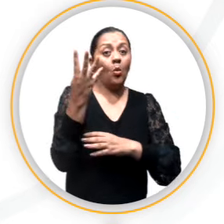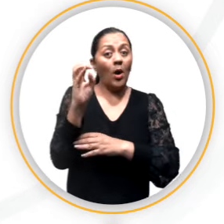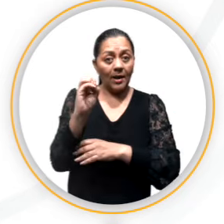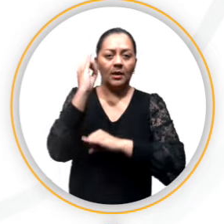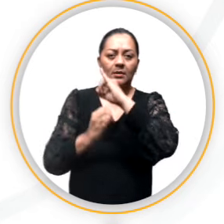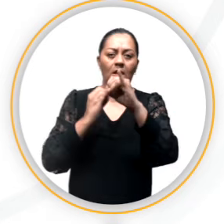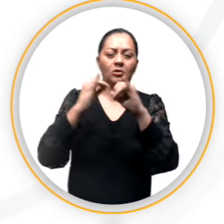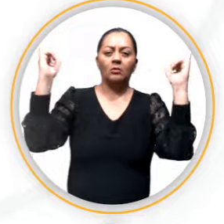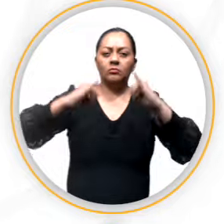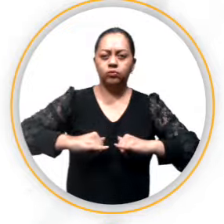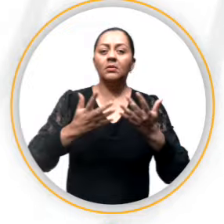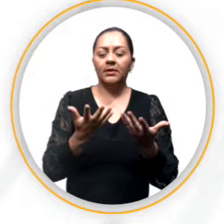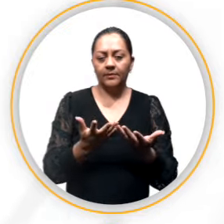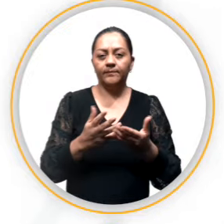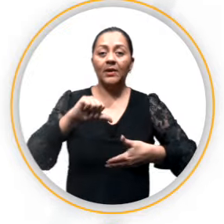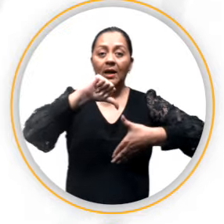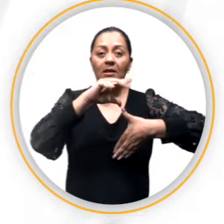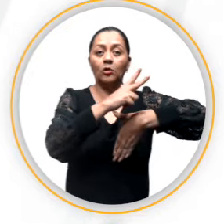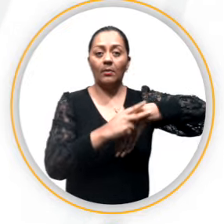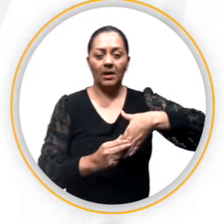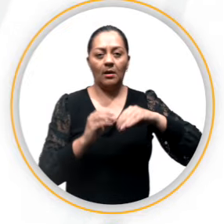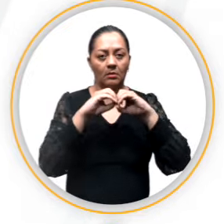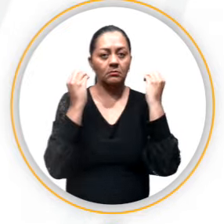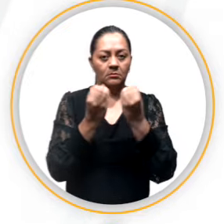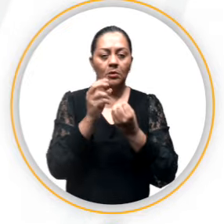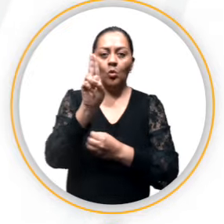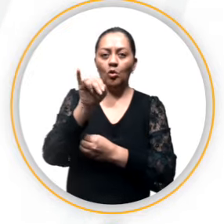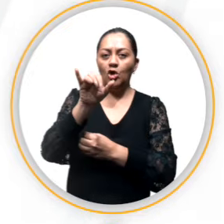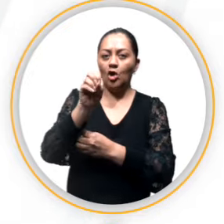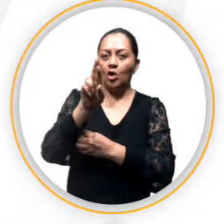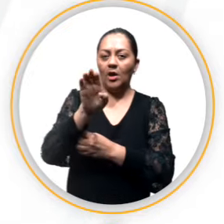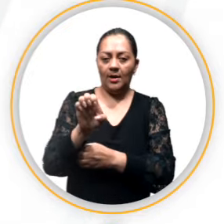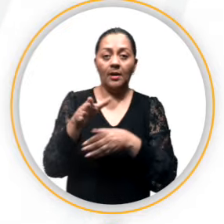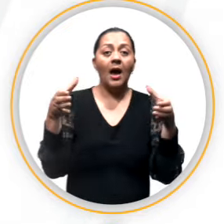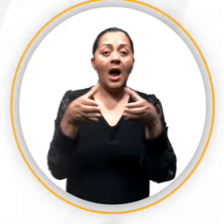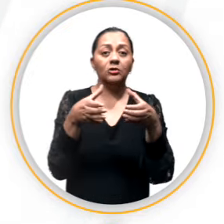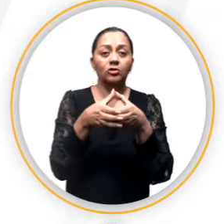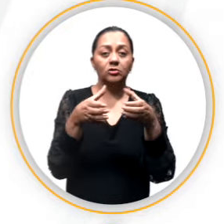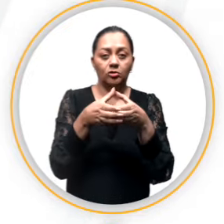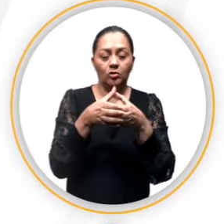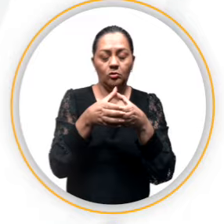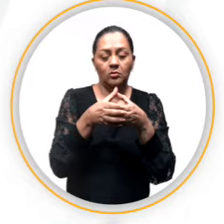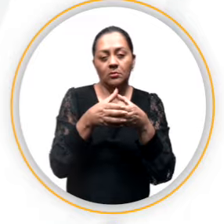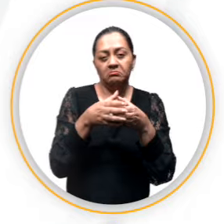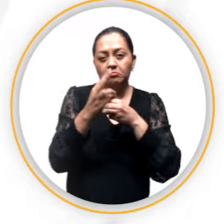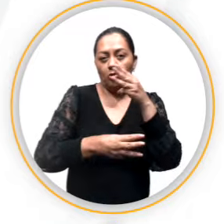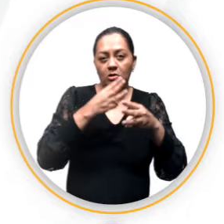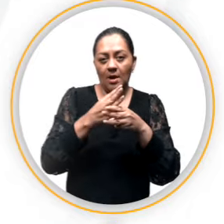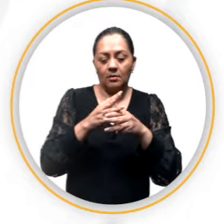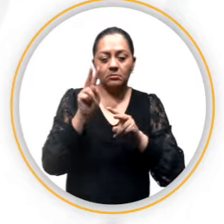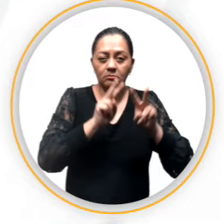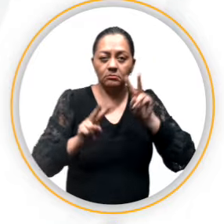internacionales de organismos como Unión Interamericana de Organismos Electorales, UNIORE, Asociación Mundial de Organismos Electorales,